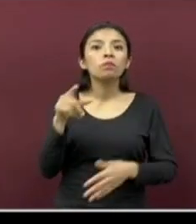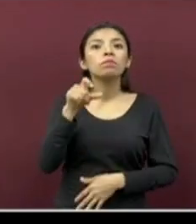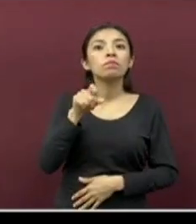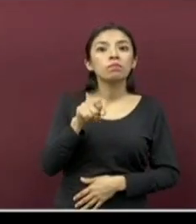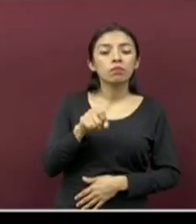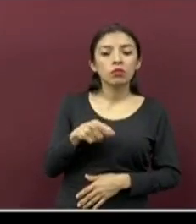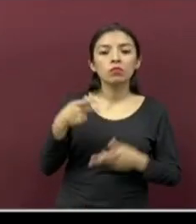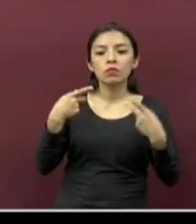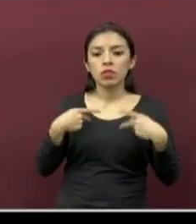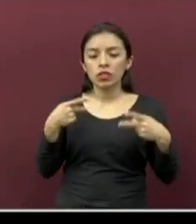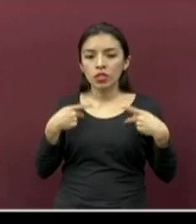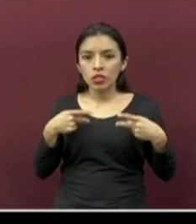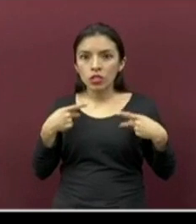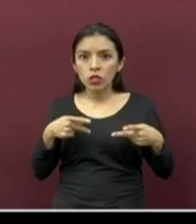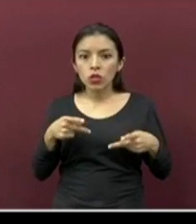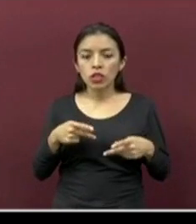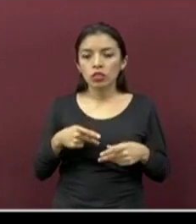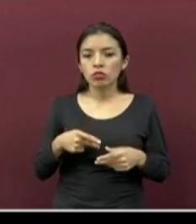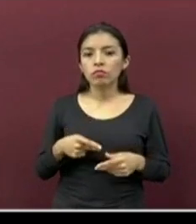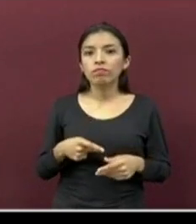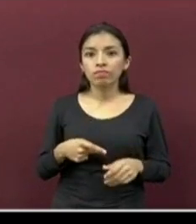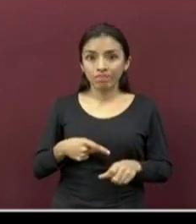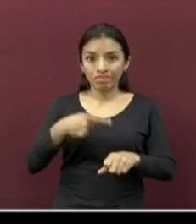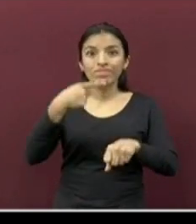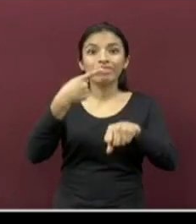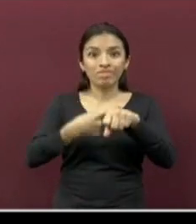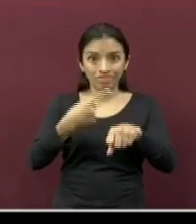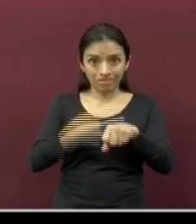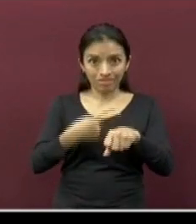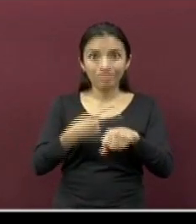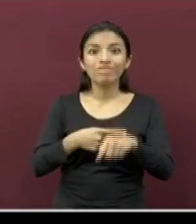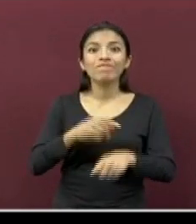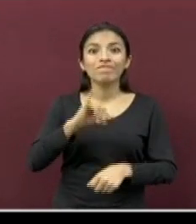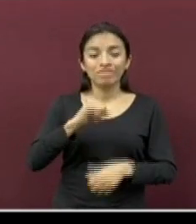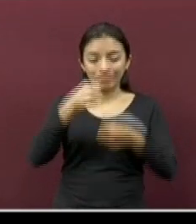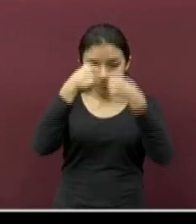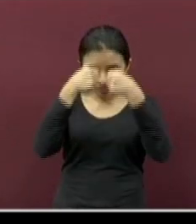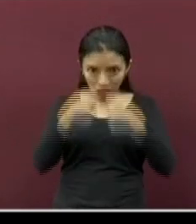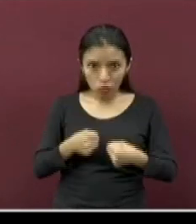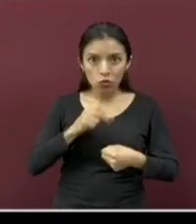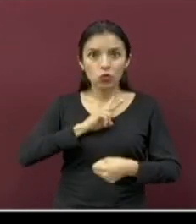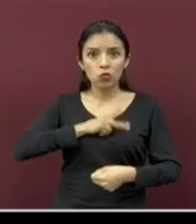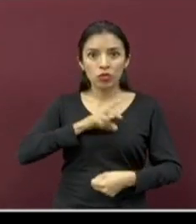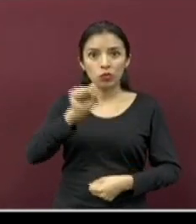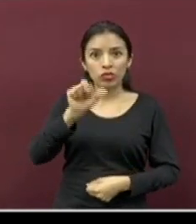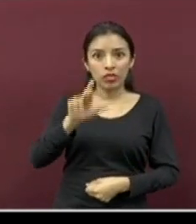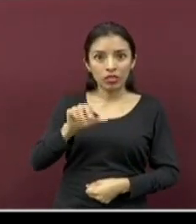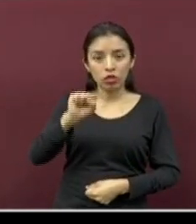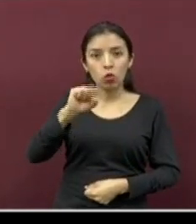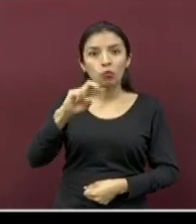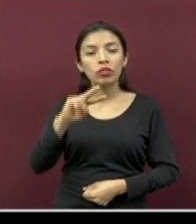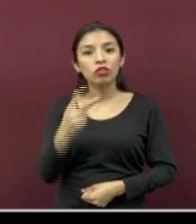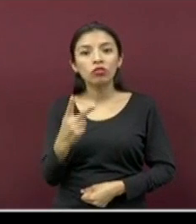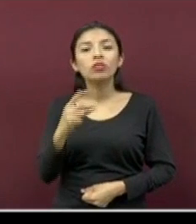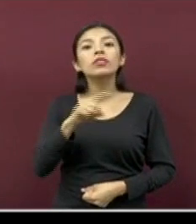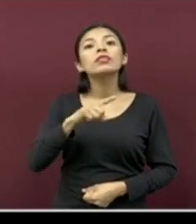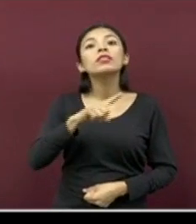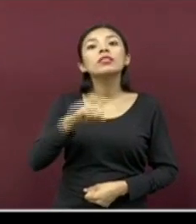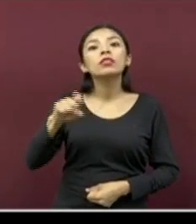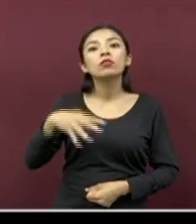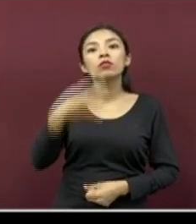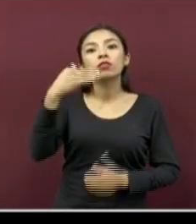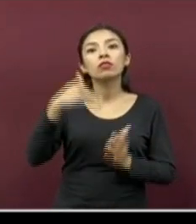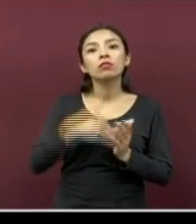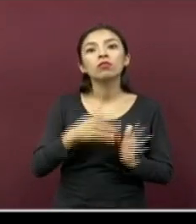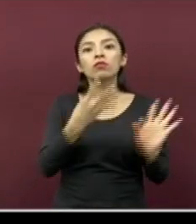refiere a los pacientes con resultado positivo a las pruebas confirmatorias para el SARS-CoV-2 suman 114 mil